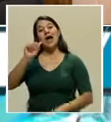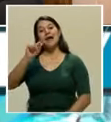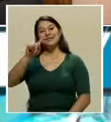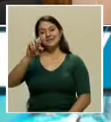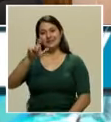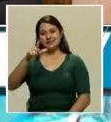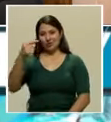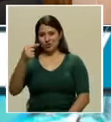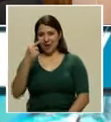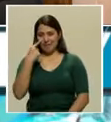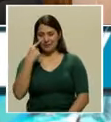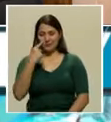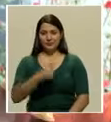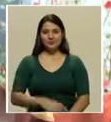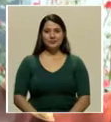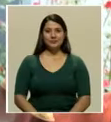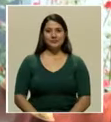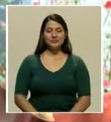Vamos a verlo.